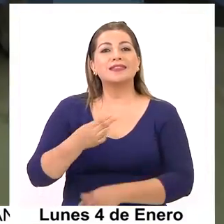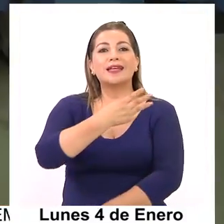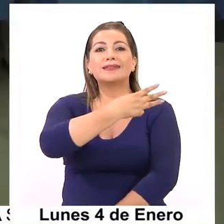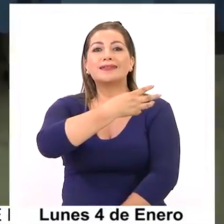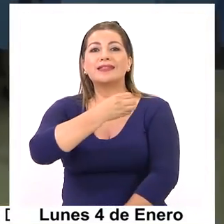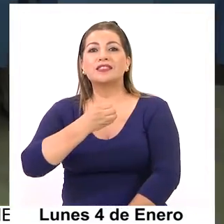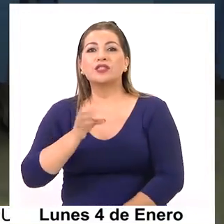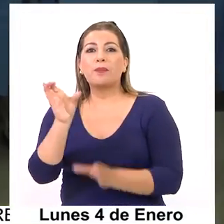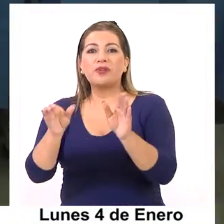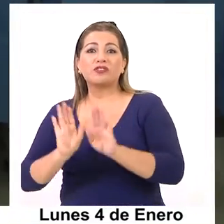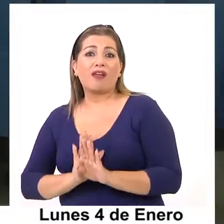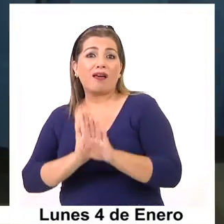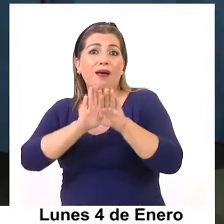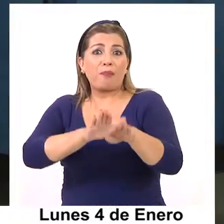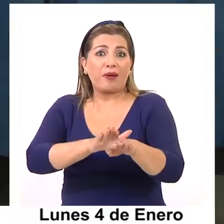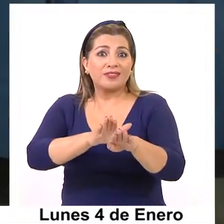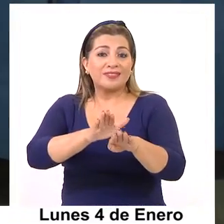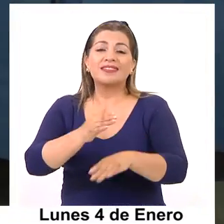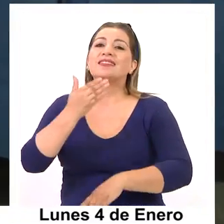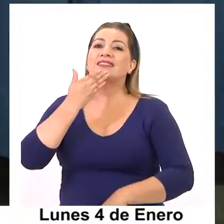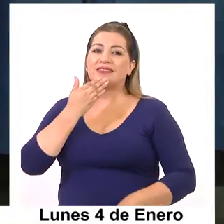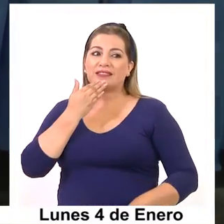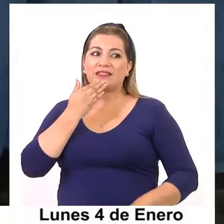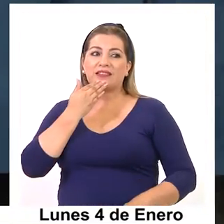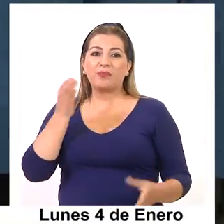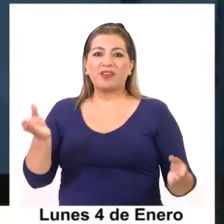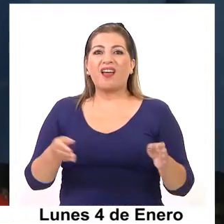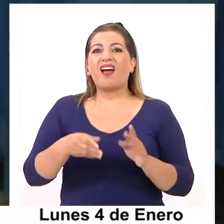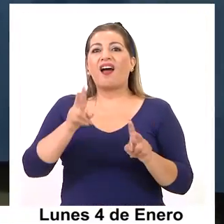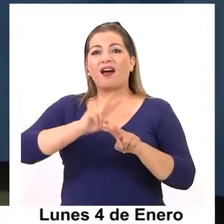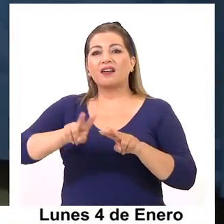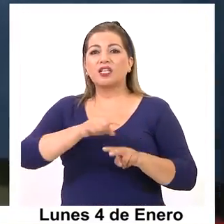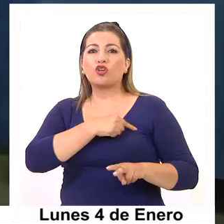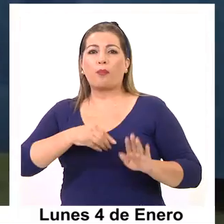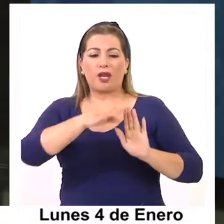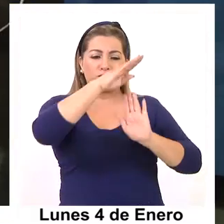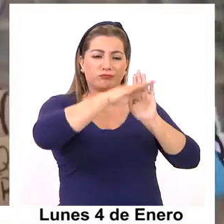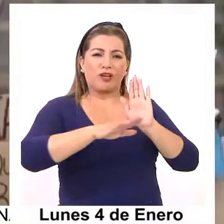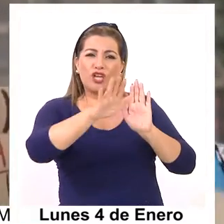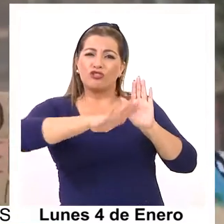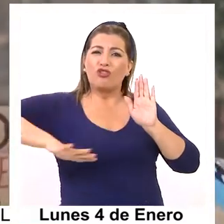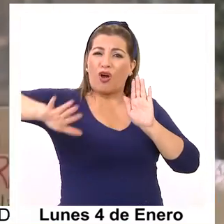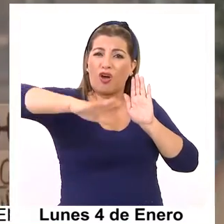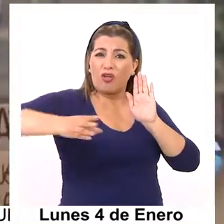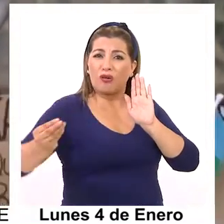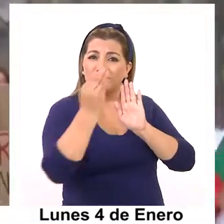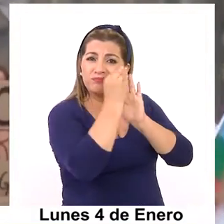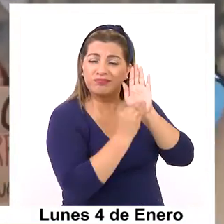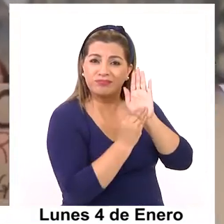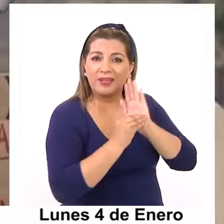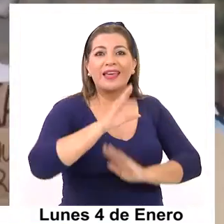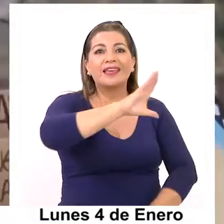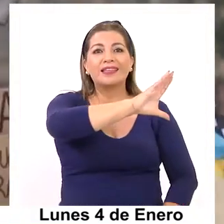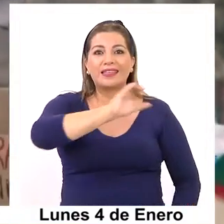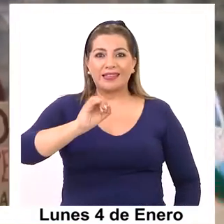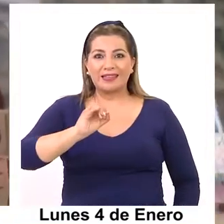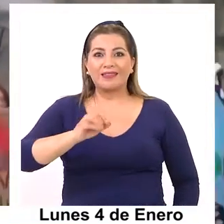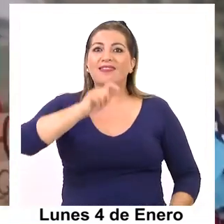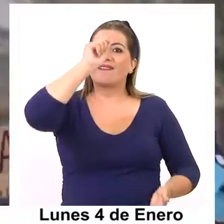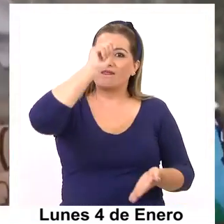patrocinadores o bien, si integra en una lista, sumar entre todos sus integrantes 500